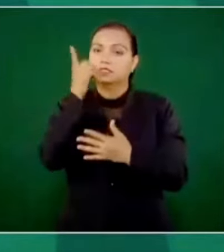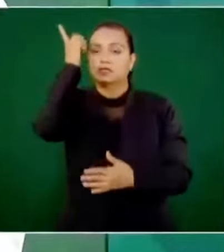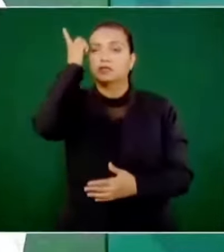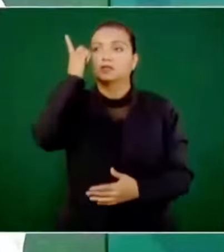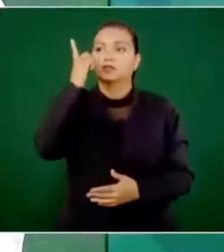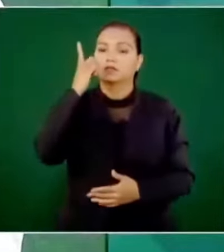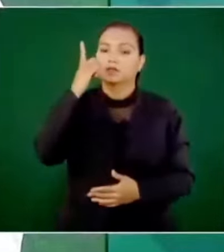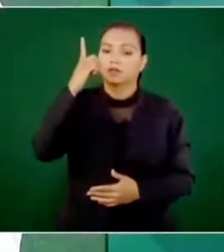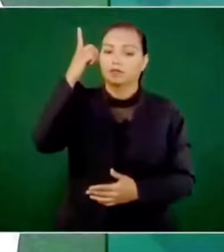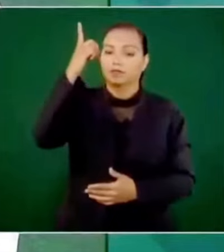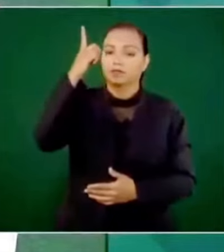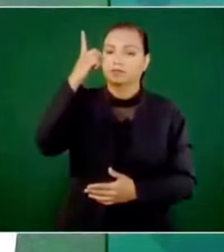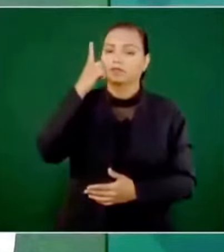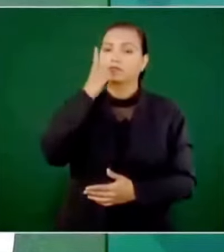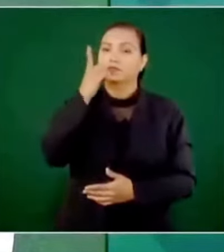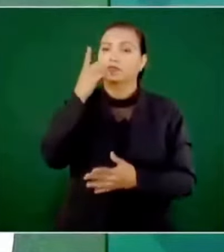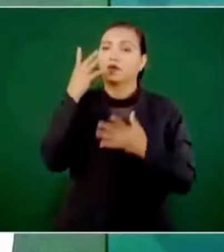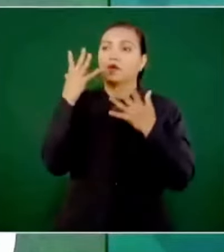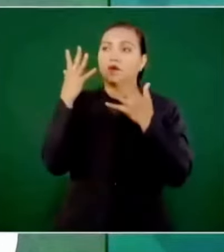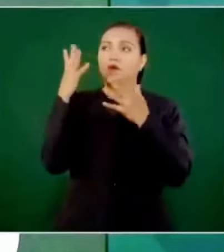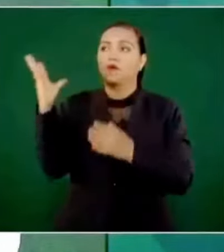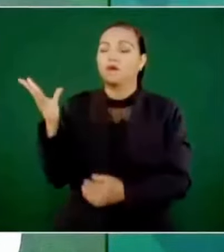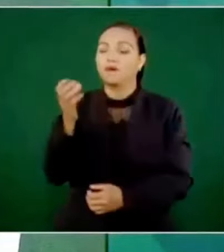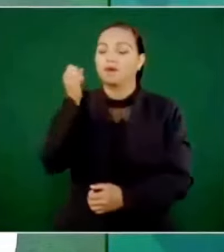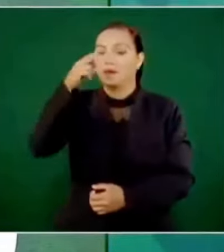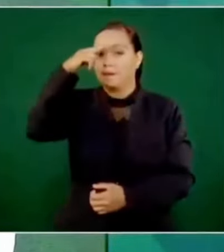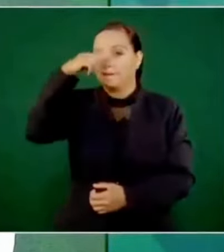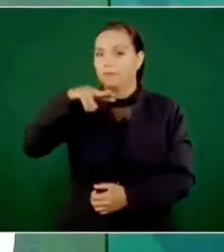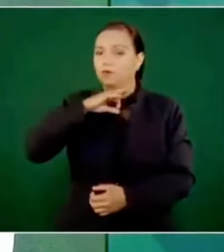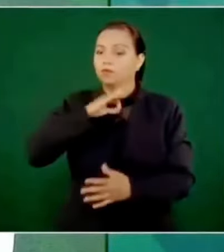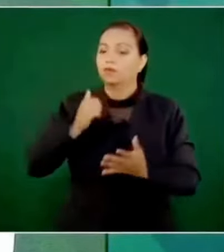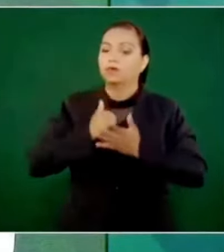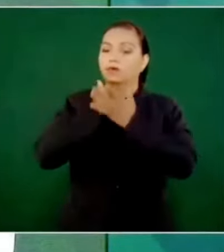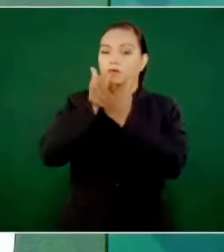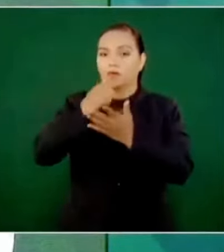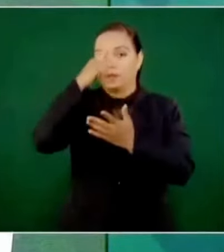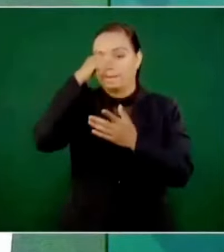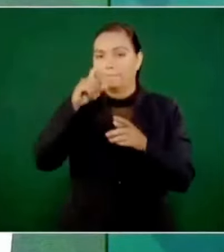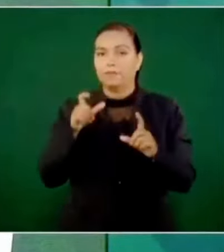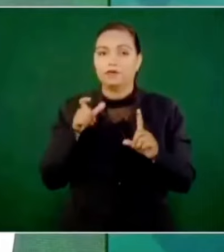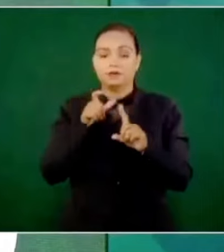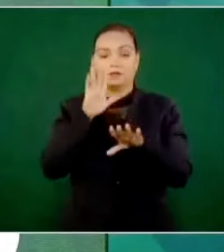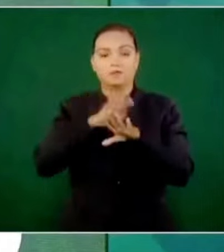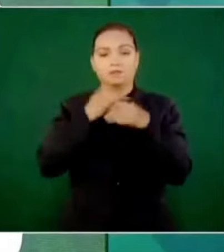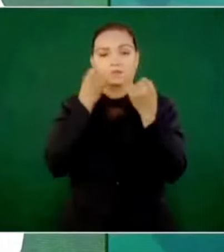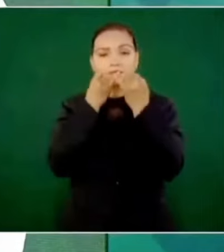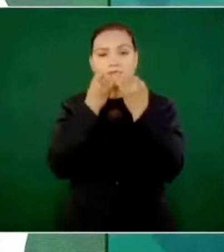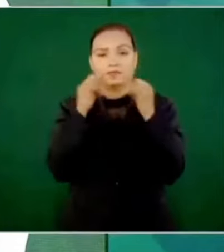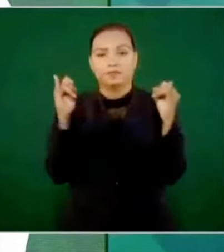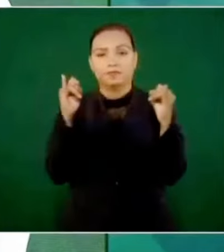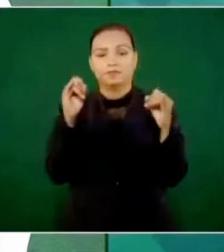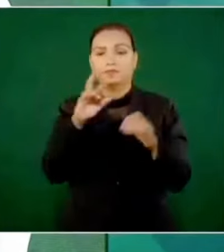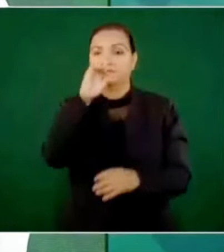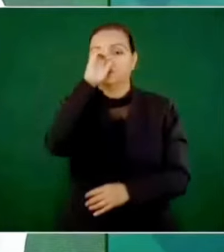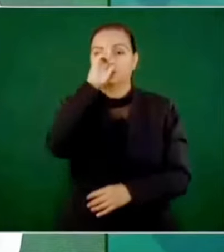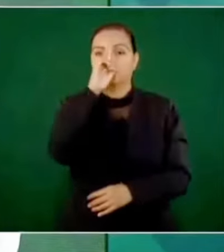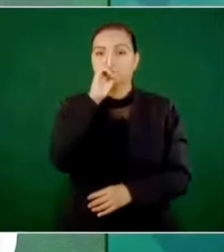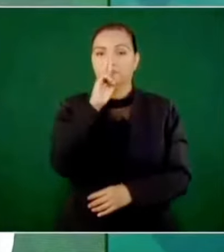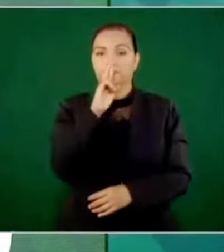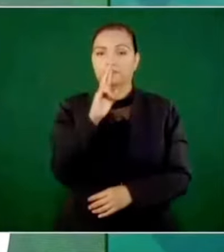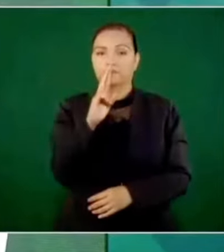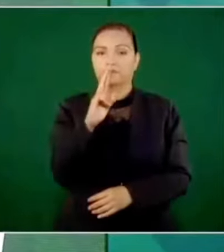que el triunfo de México sirviera para asegurar la independencia y respetabilidad